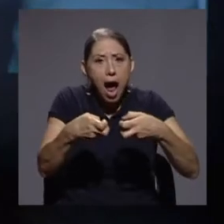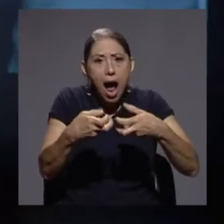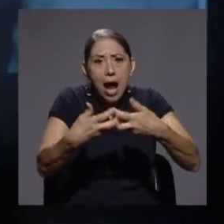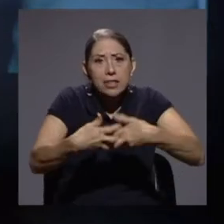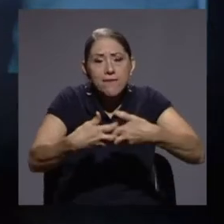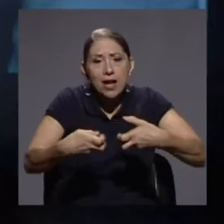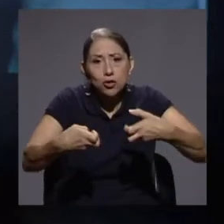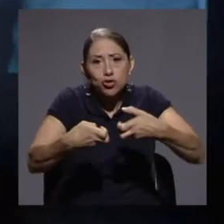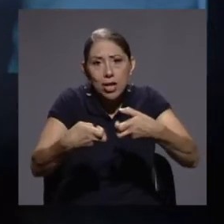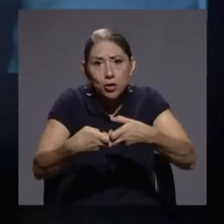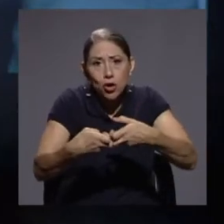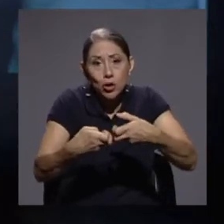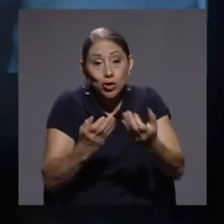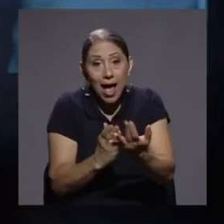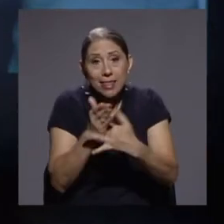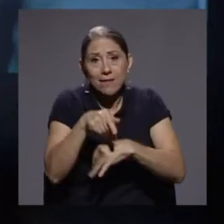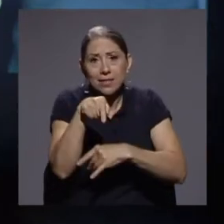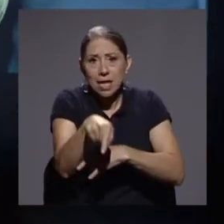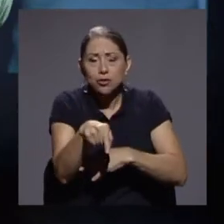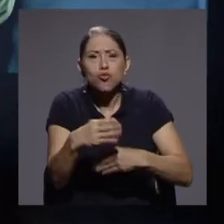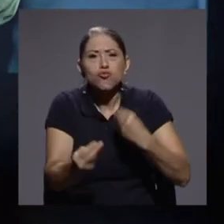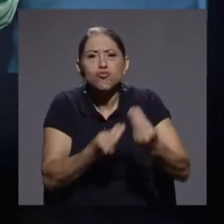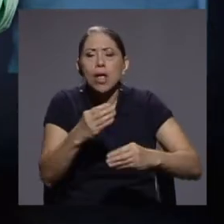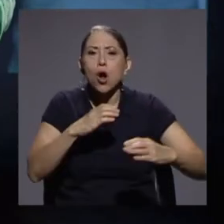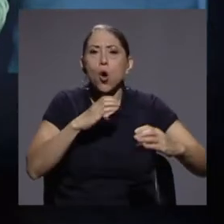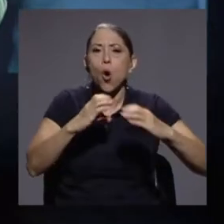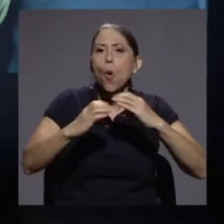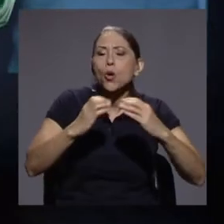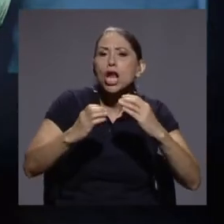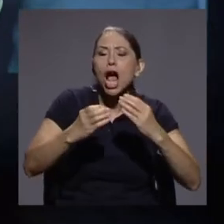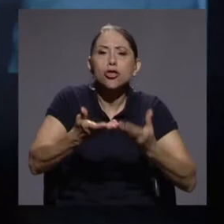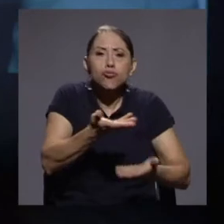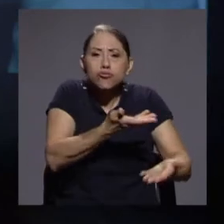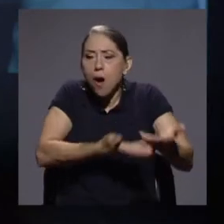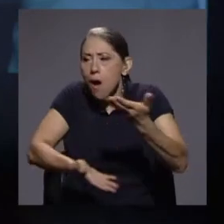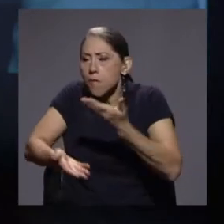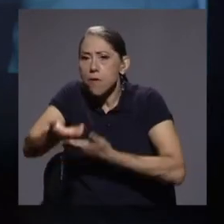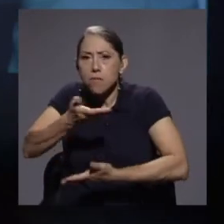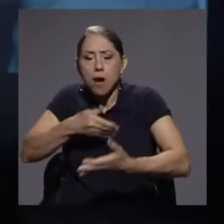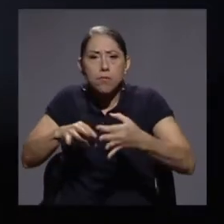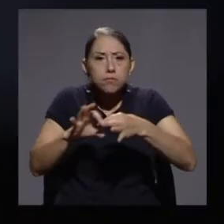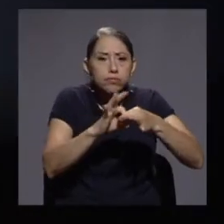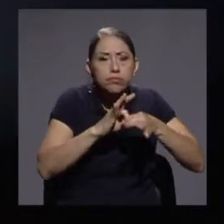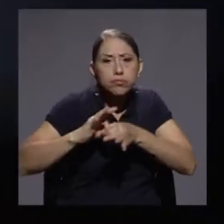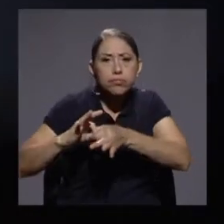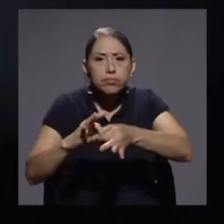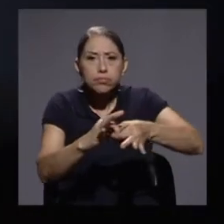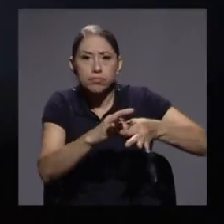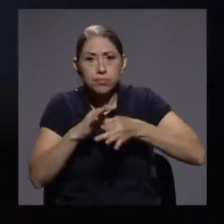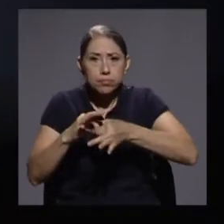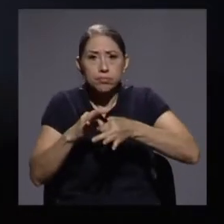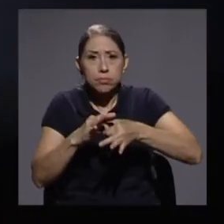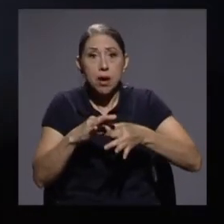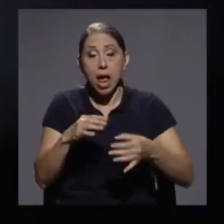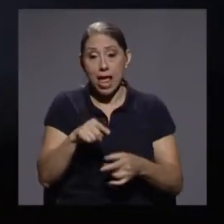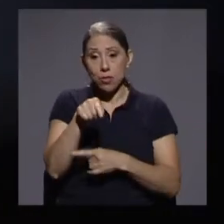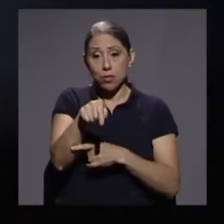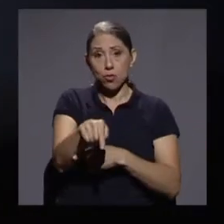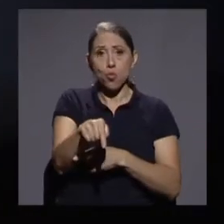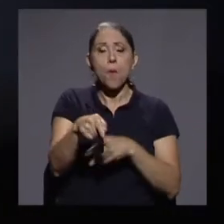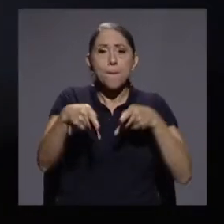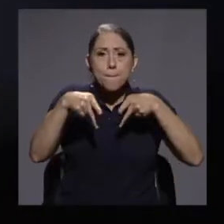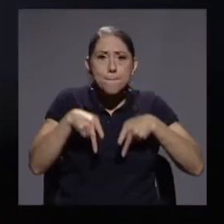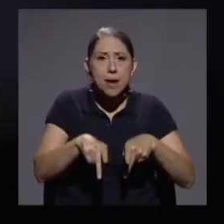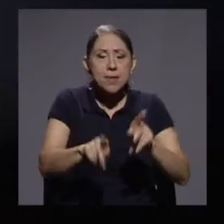electrónicos se están comunicando, interactuando y relacionando. Esto ha permitido, entonces, que nos